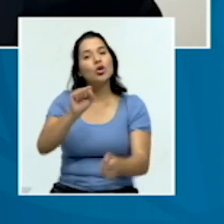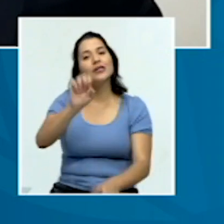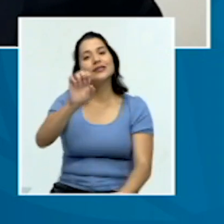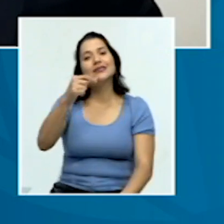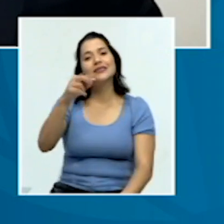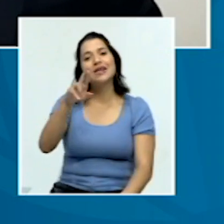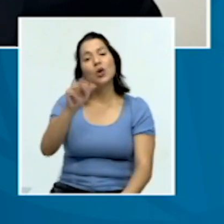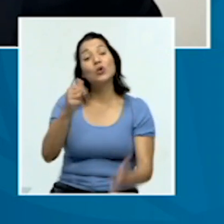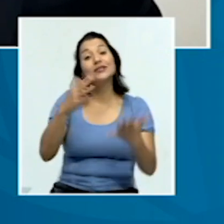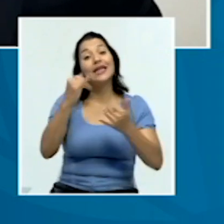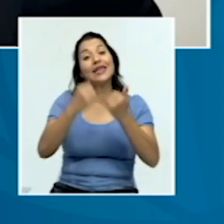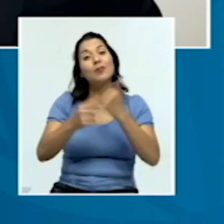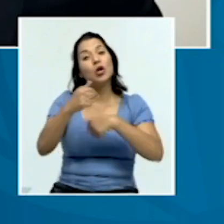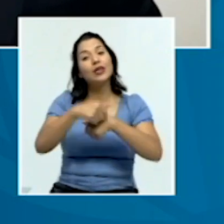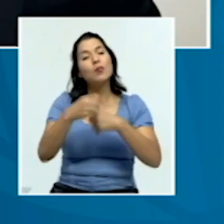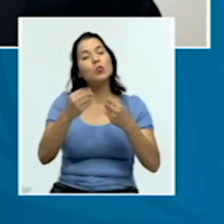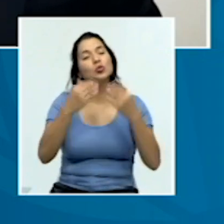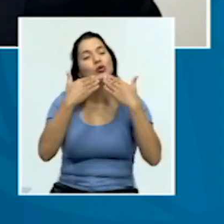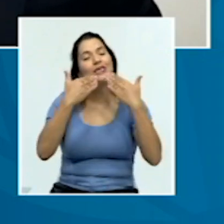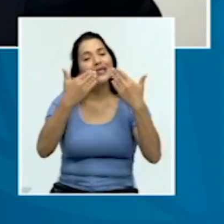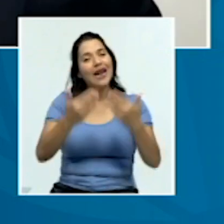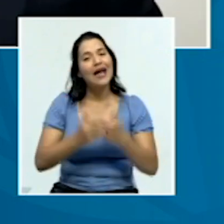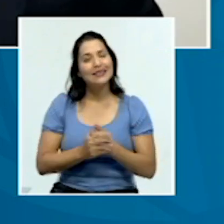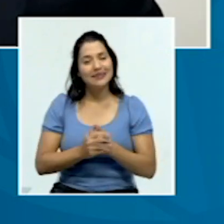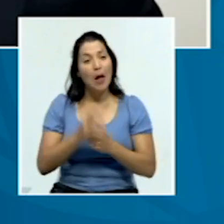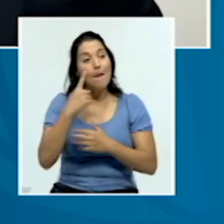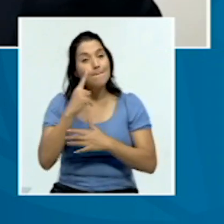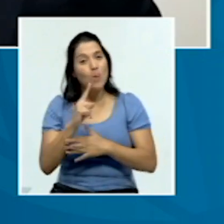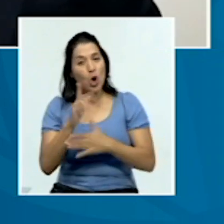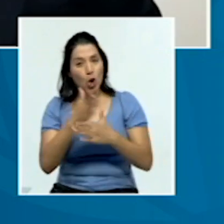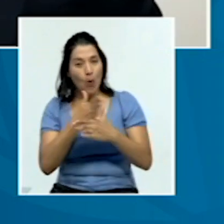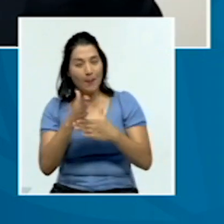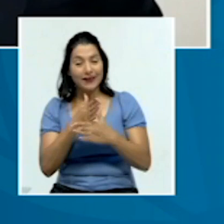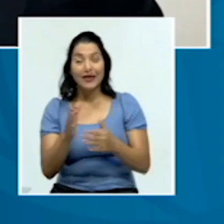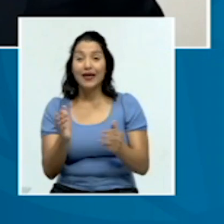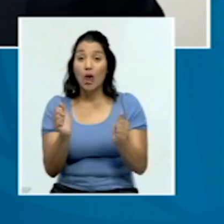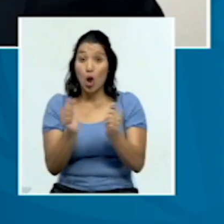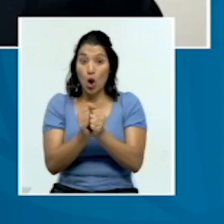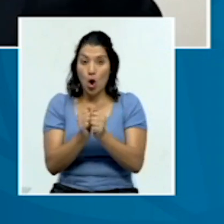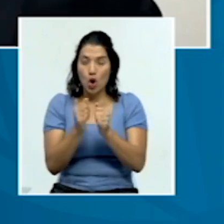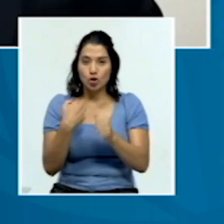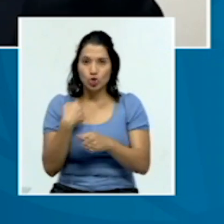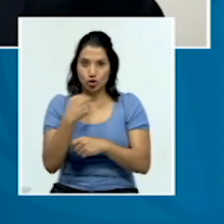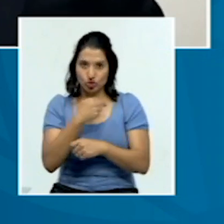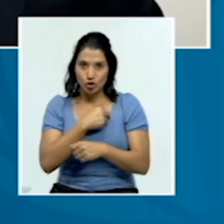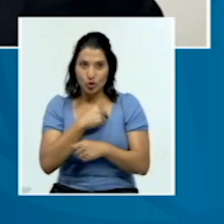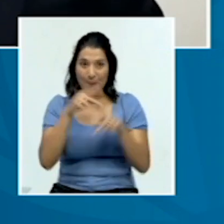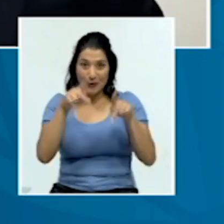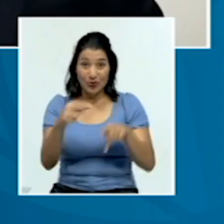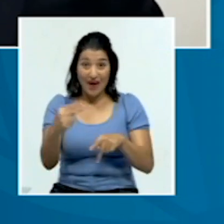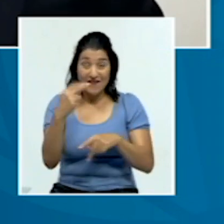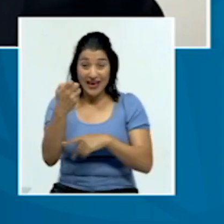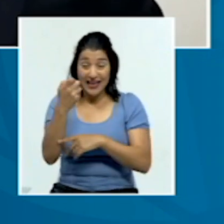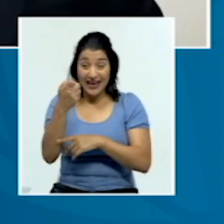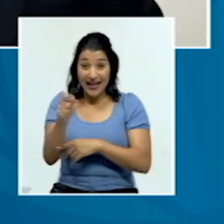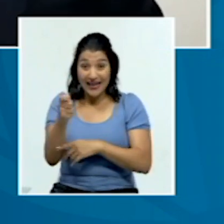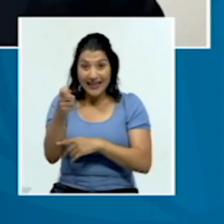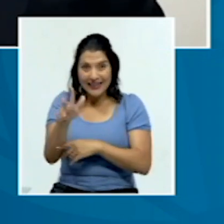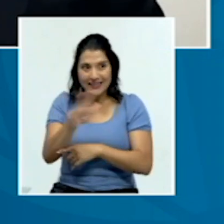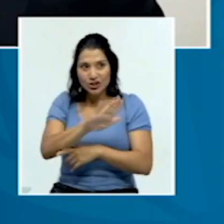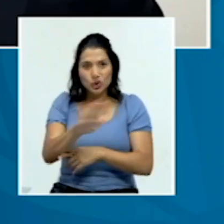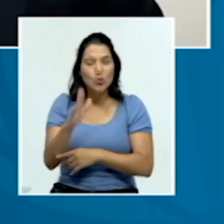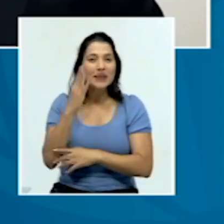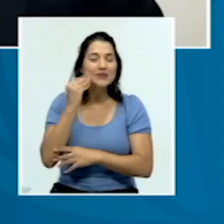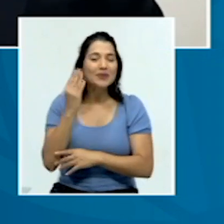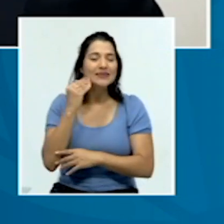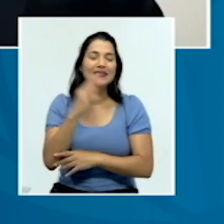se nos acabó el tiempo. Muchísimas gracias por compartir con la audiencia de Canal 13 estas experiencias